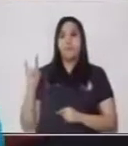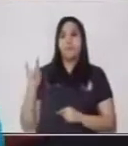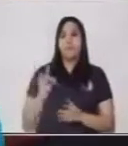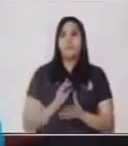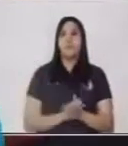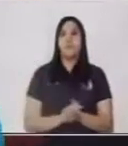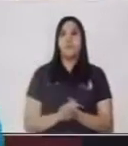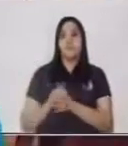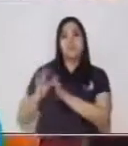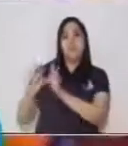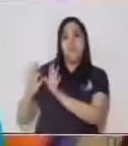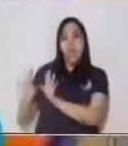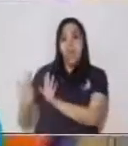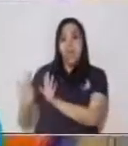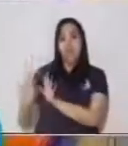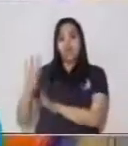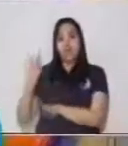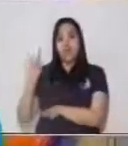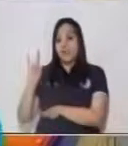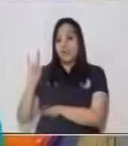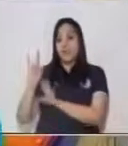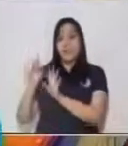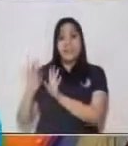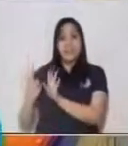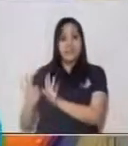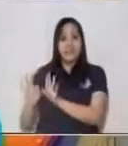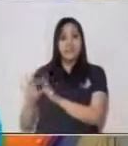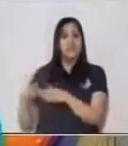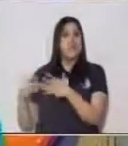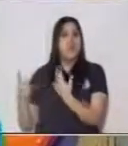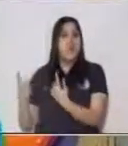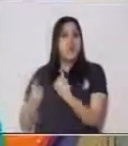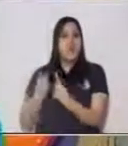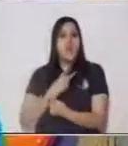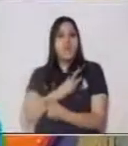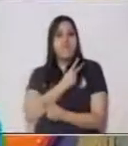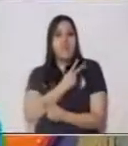El 8 en las unidades, ¿qué valor tendría?